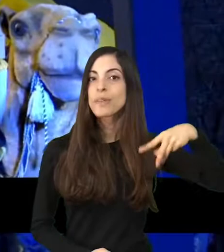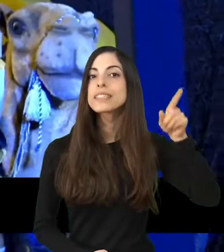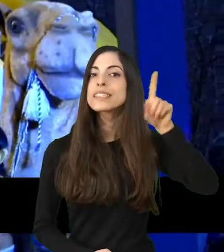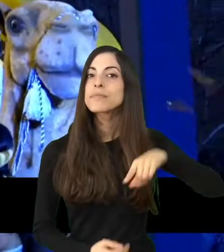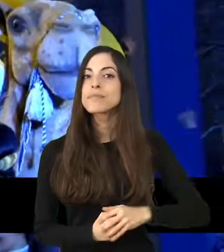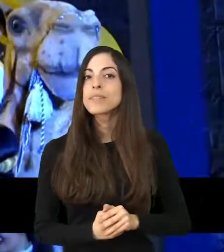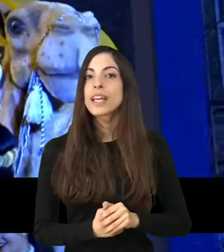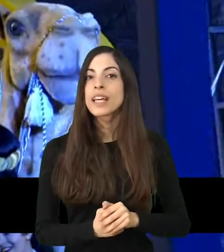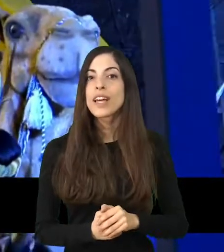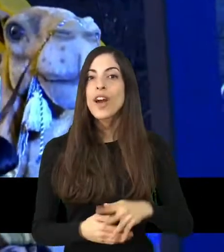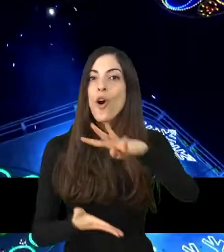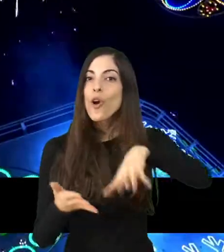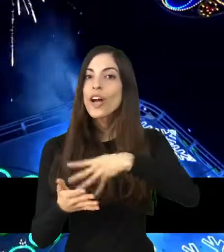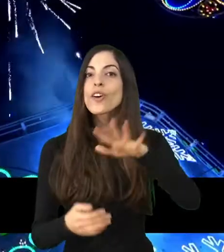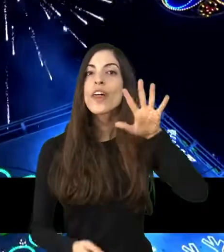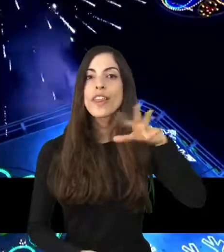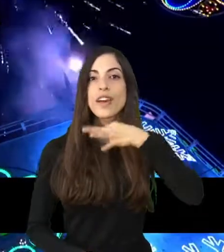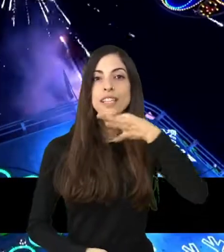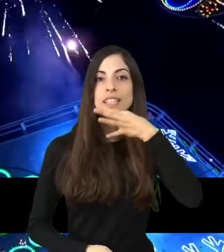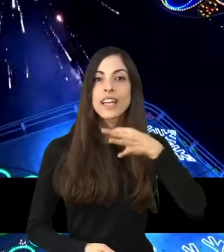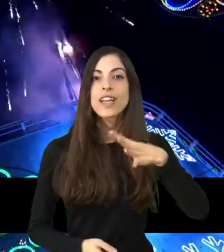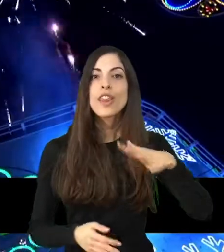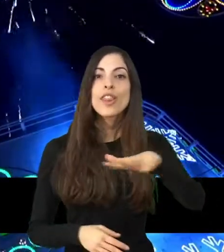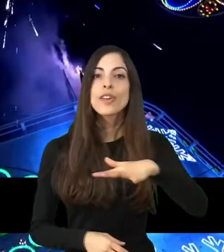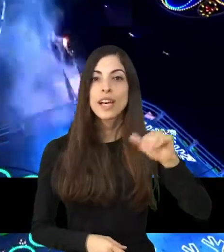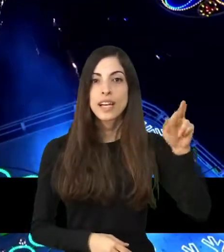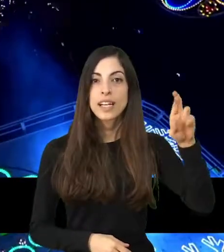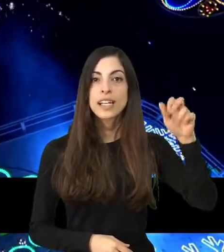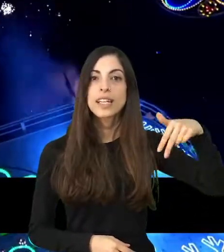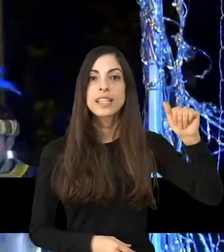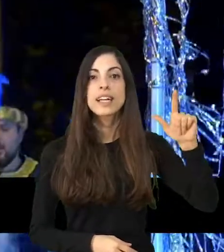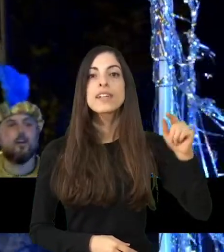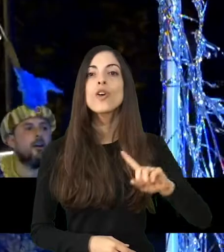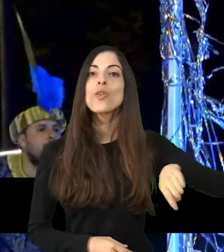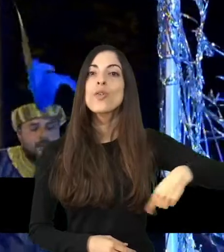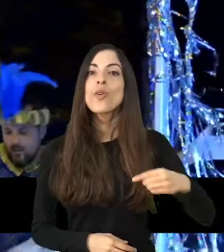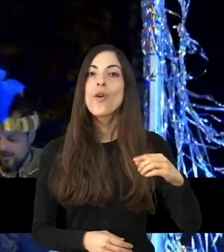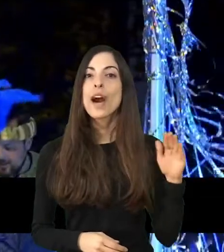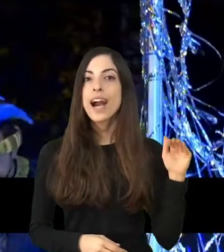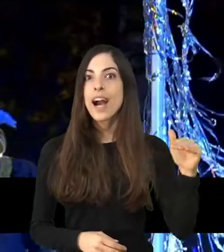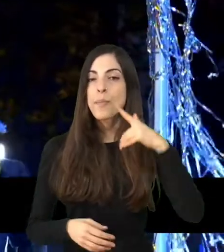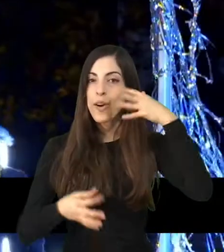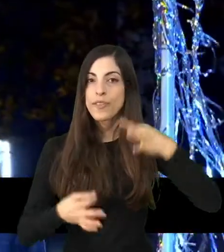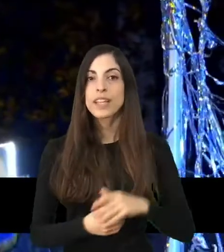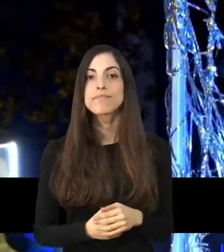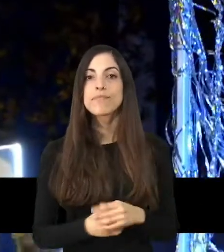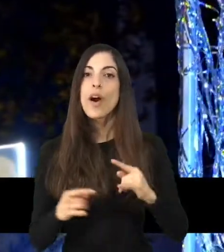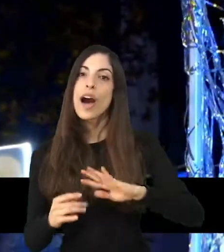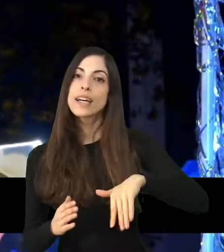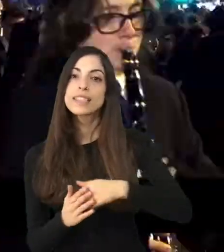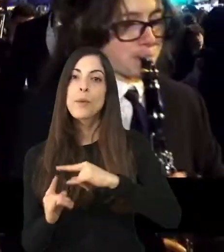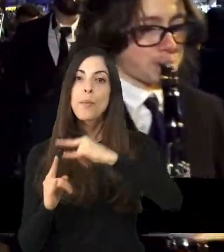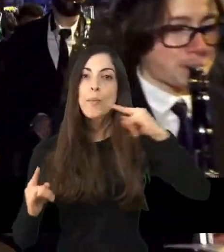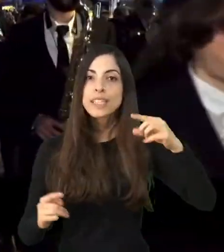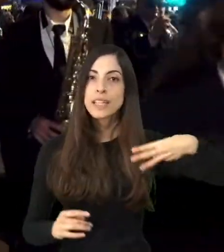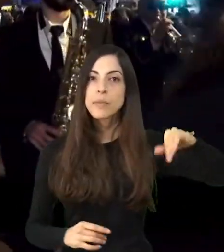El trazado seguirá siendo de 5 kilómetros y saldrá a las 5 de la tarde de la Arenal. Luego irá por Campo de la Verdad, Puente de Miraflores,